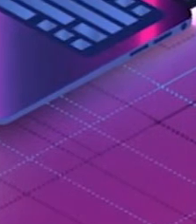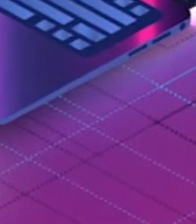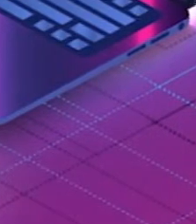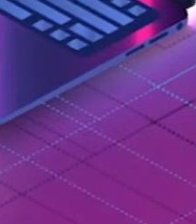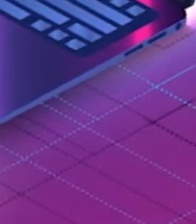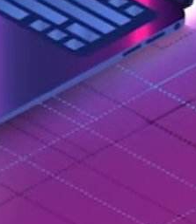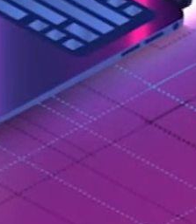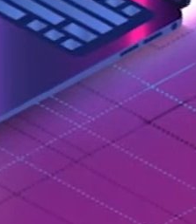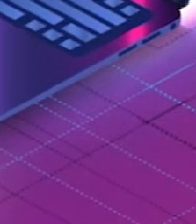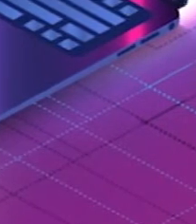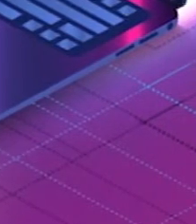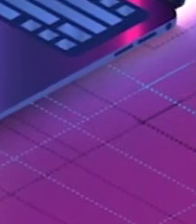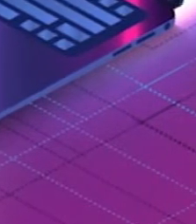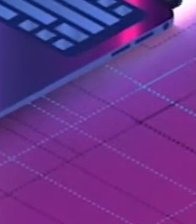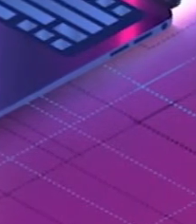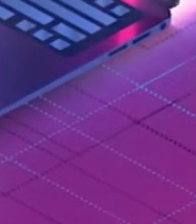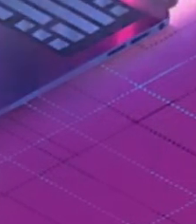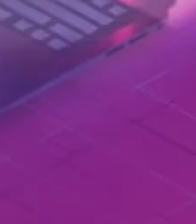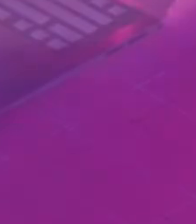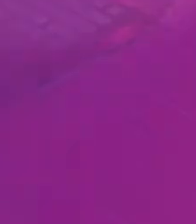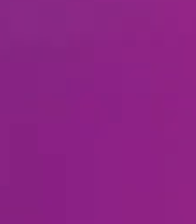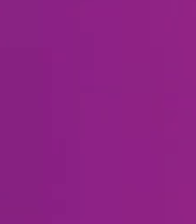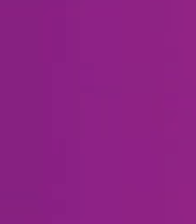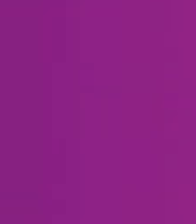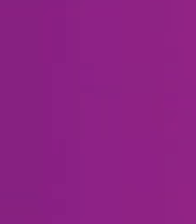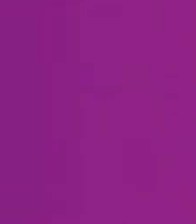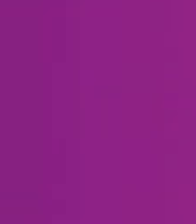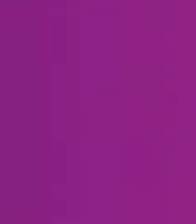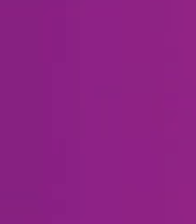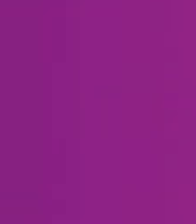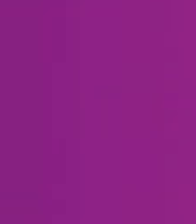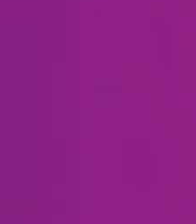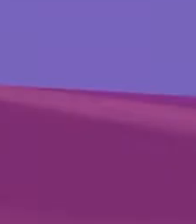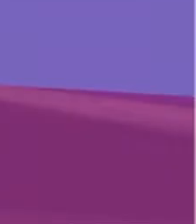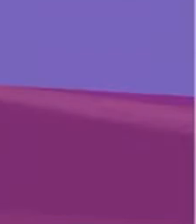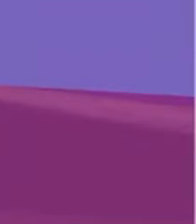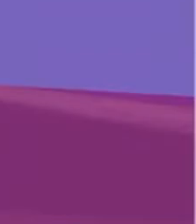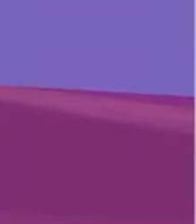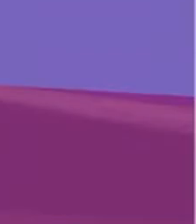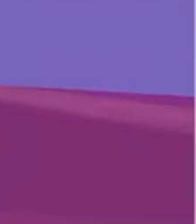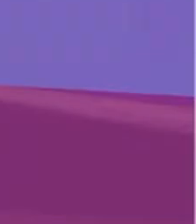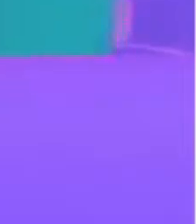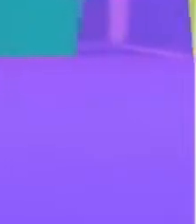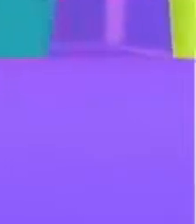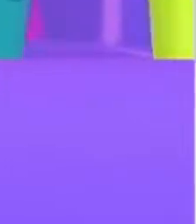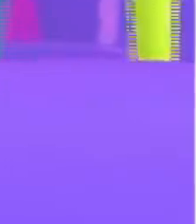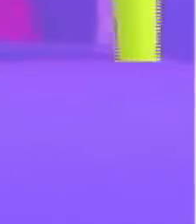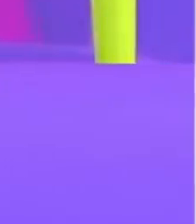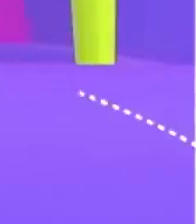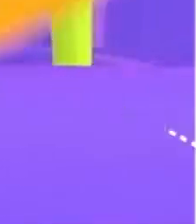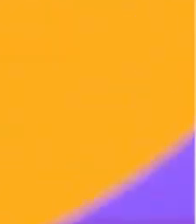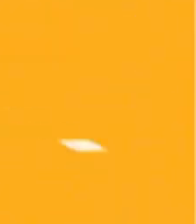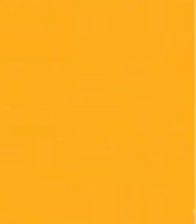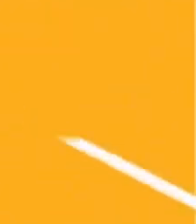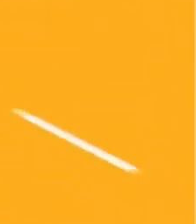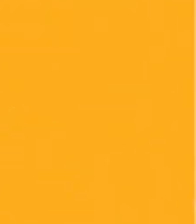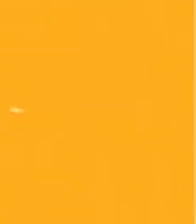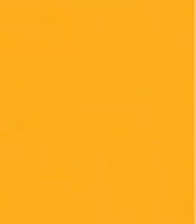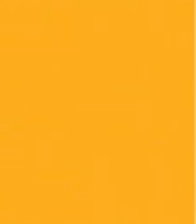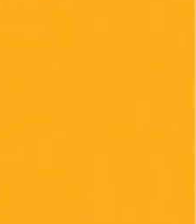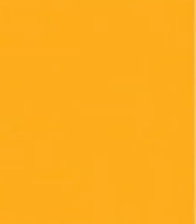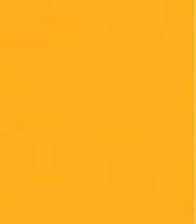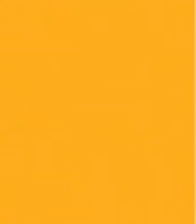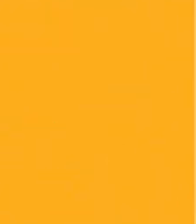popularpensiones.fi.cr. Popular Pensiones. Este jueves a las 9 de la noche,